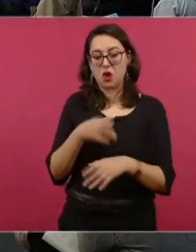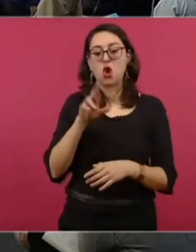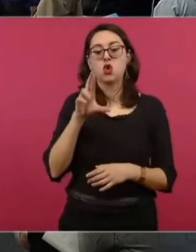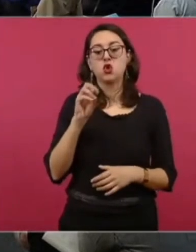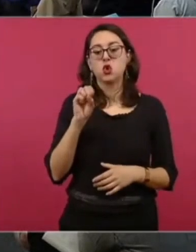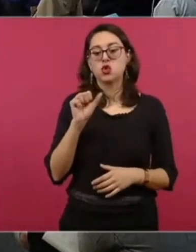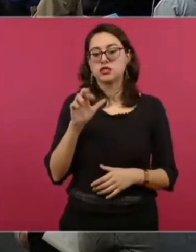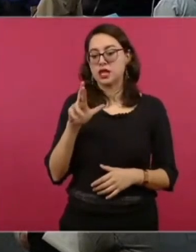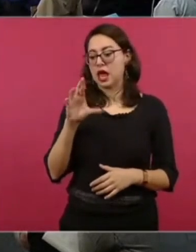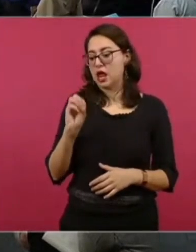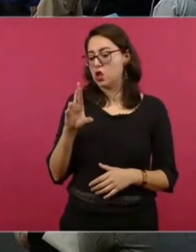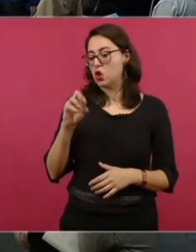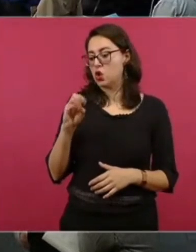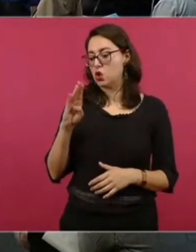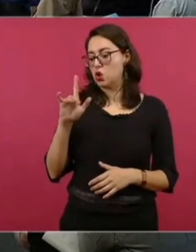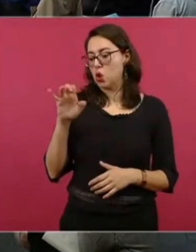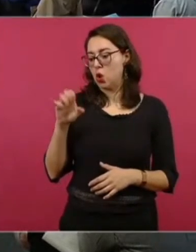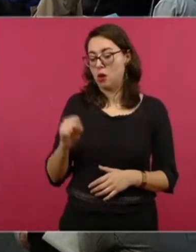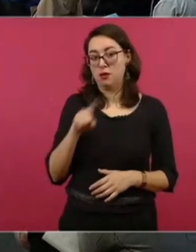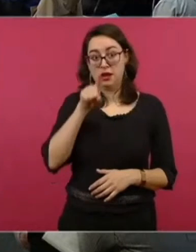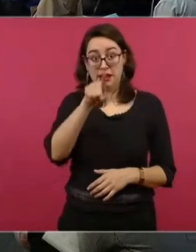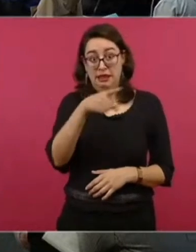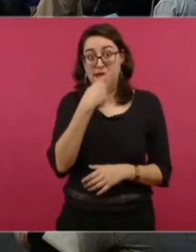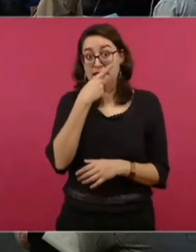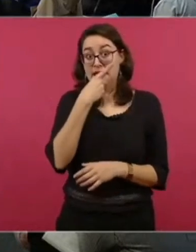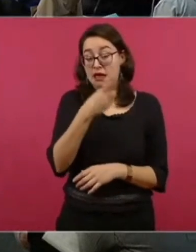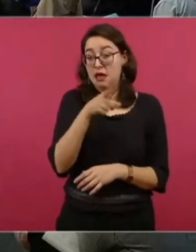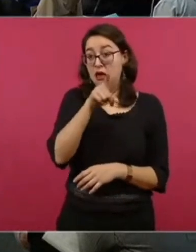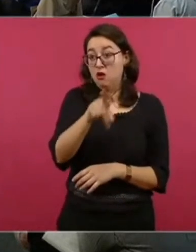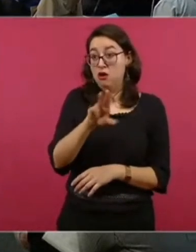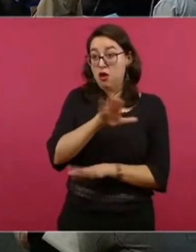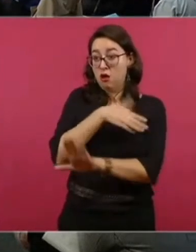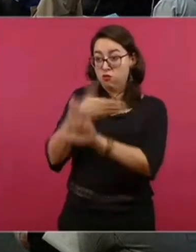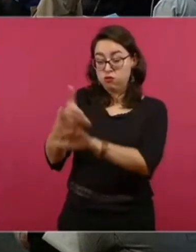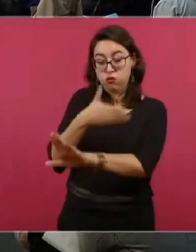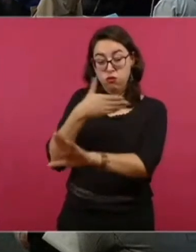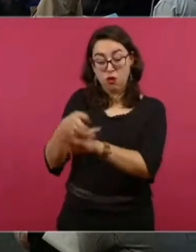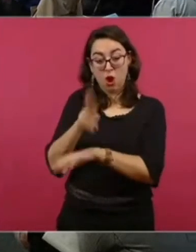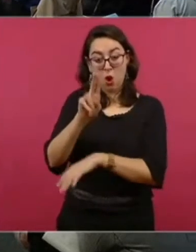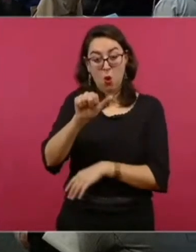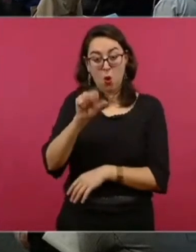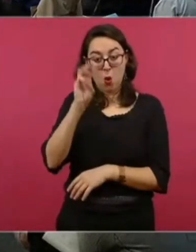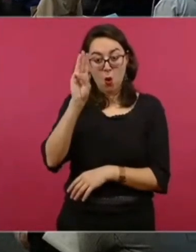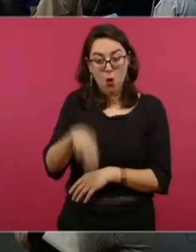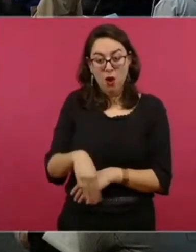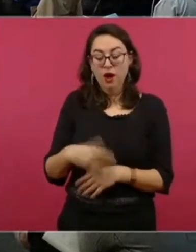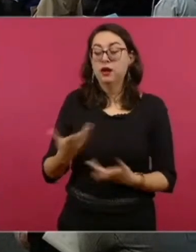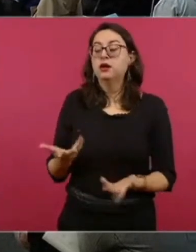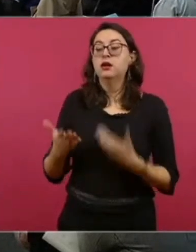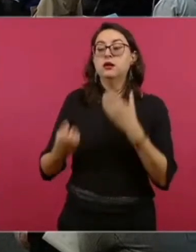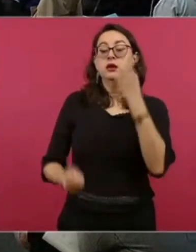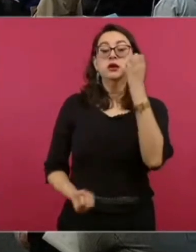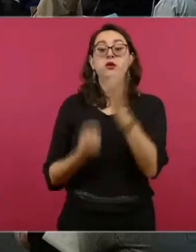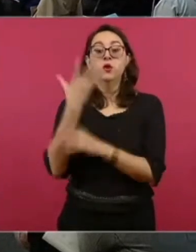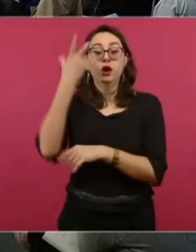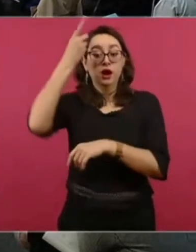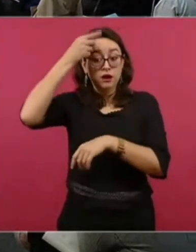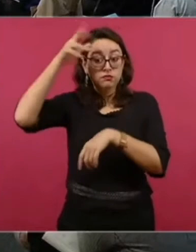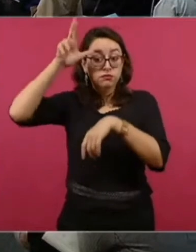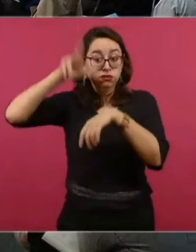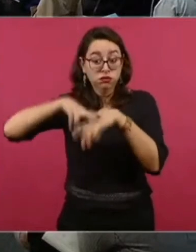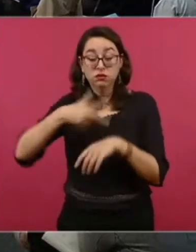UNAM para incidir en el nombramiento del nuevo rector. Además, ya se menciona como posible rector de la UNAM a